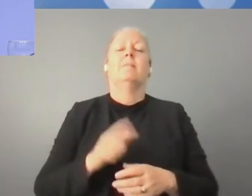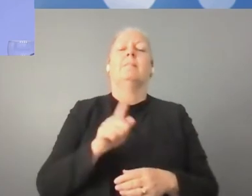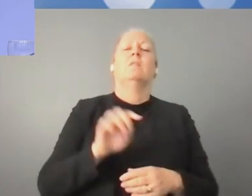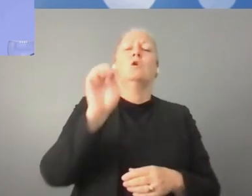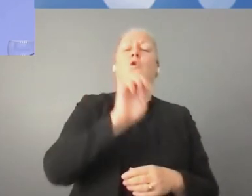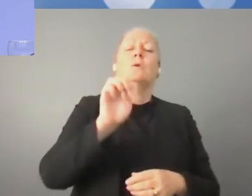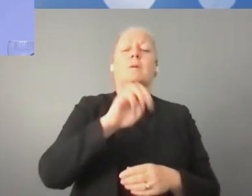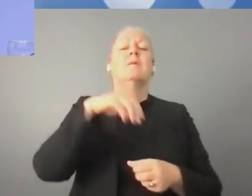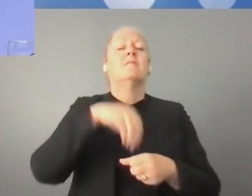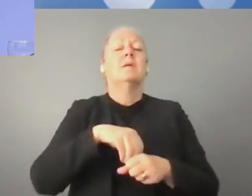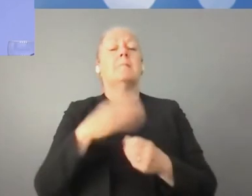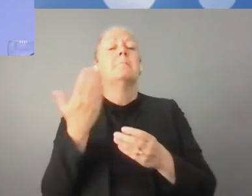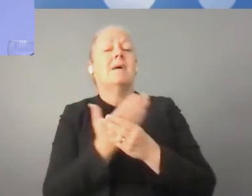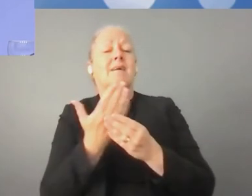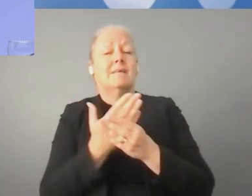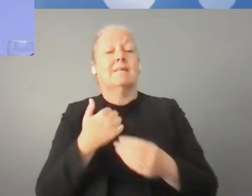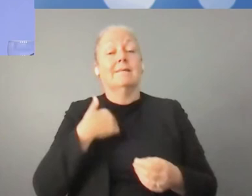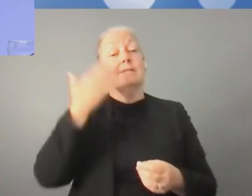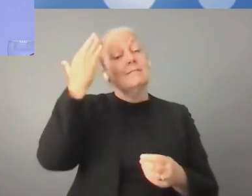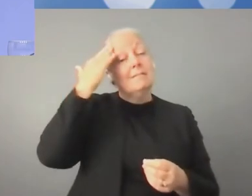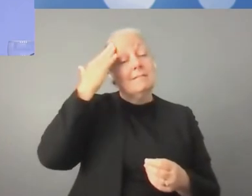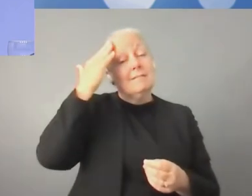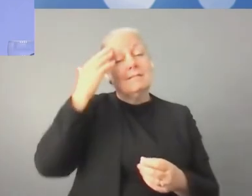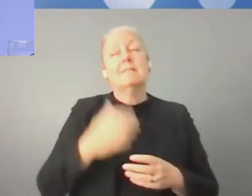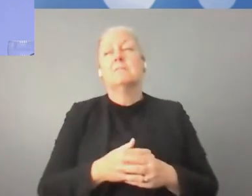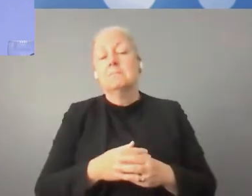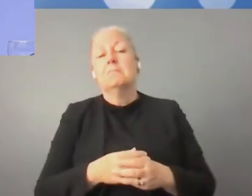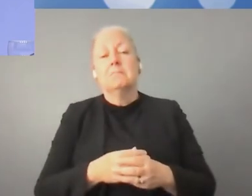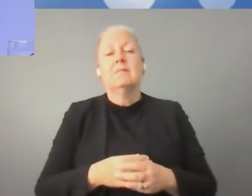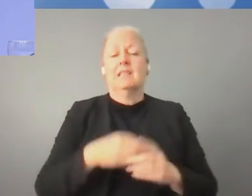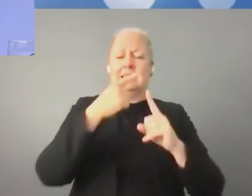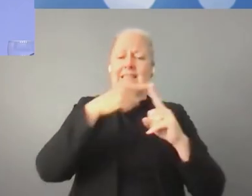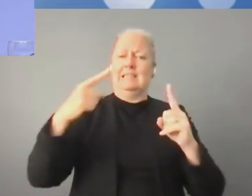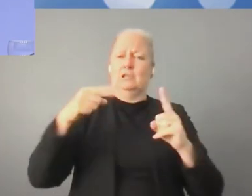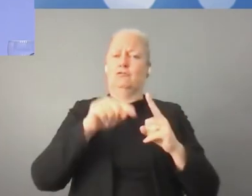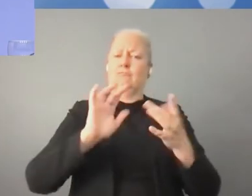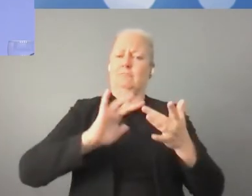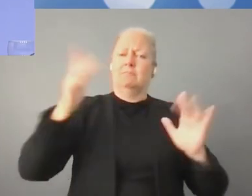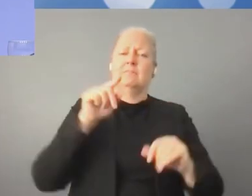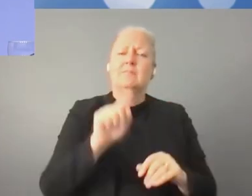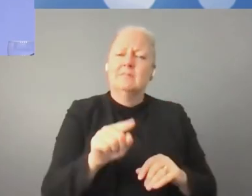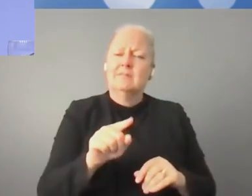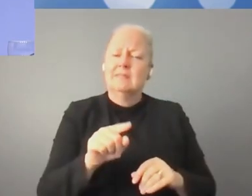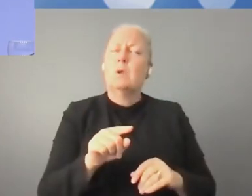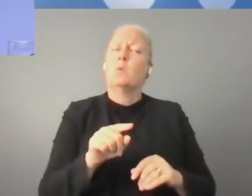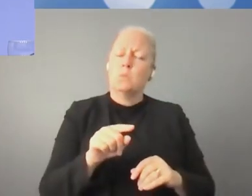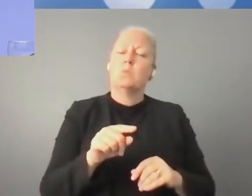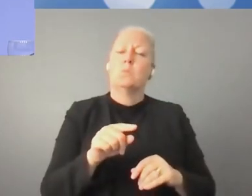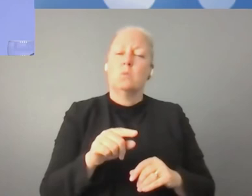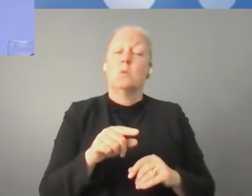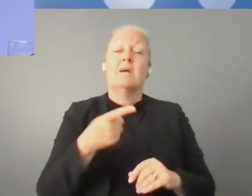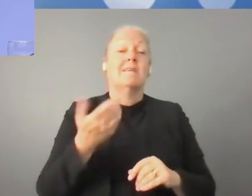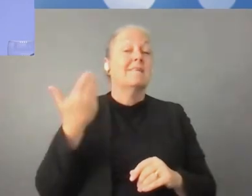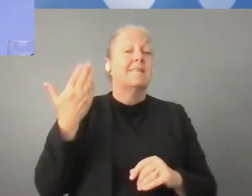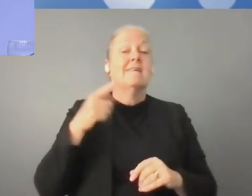señores y señoras, el Banco Europeo de Inversión percibe perfectamente